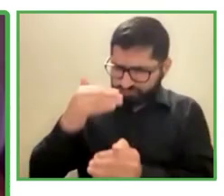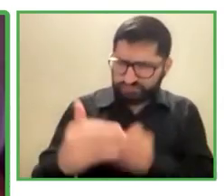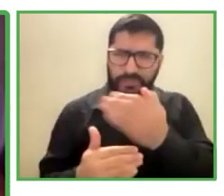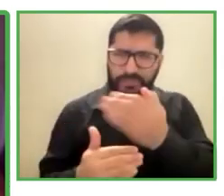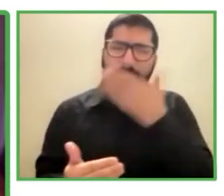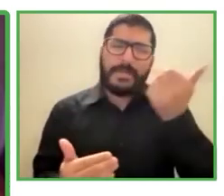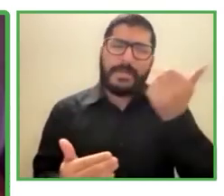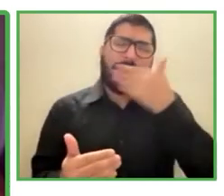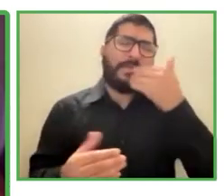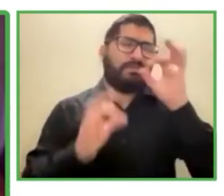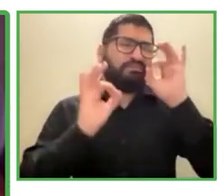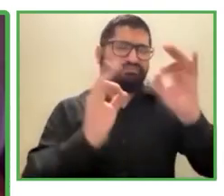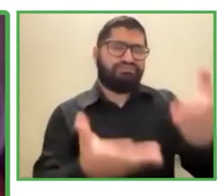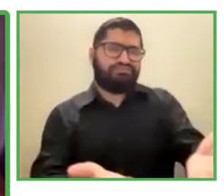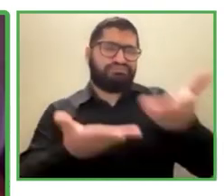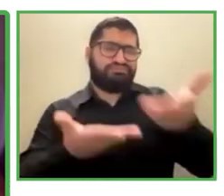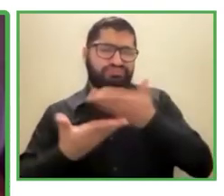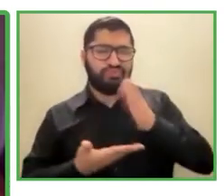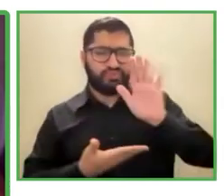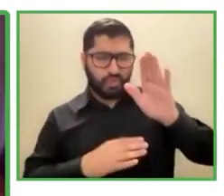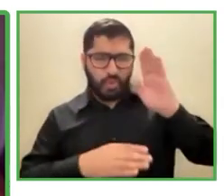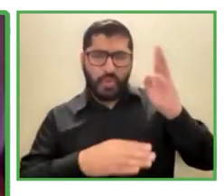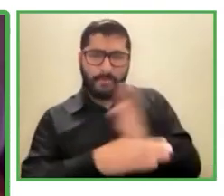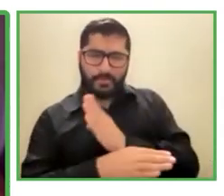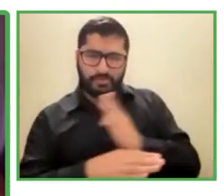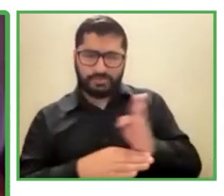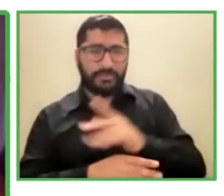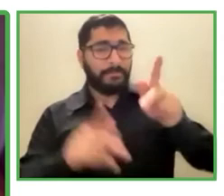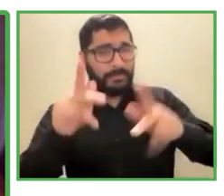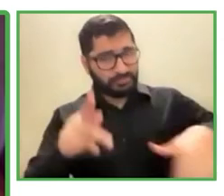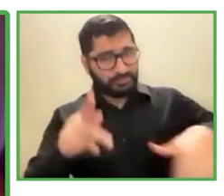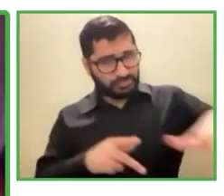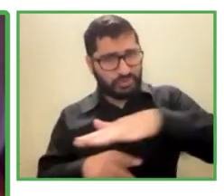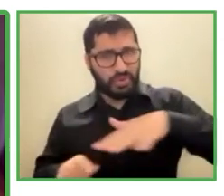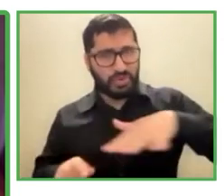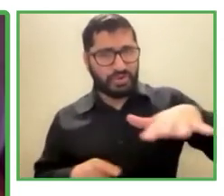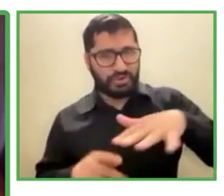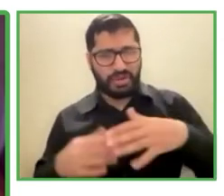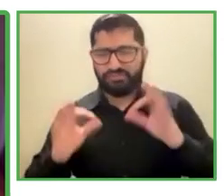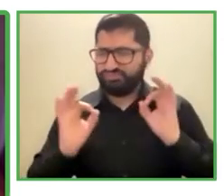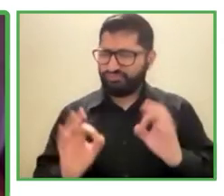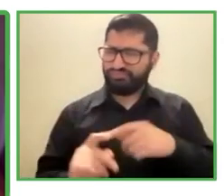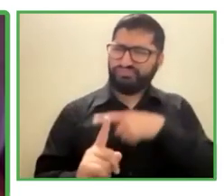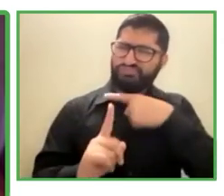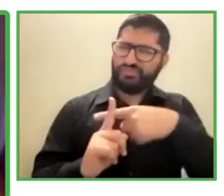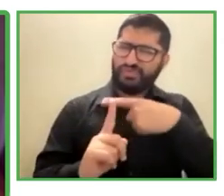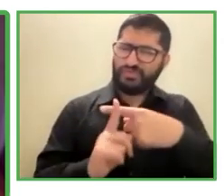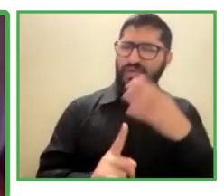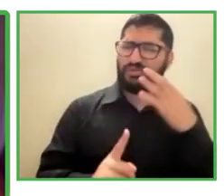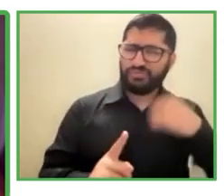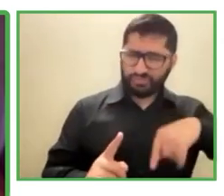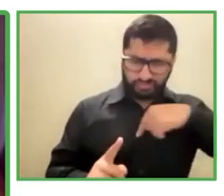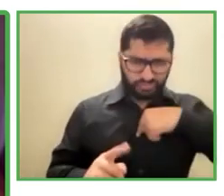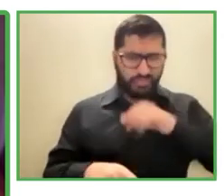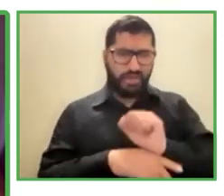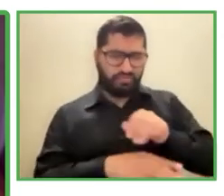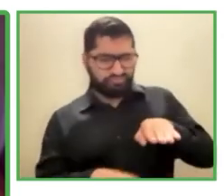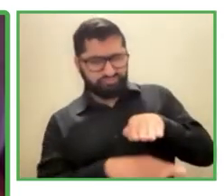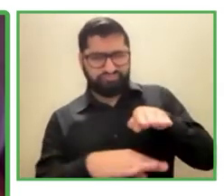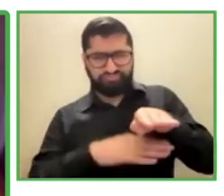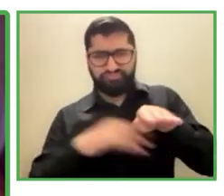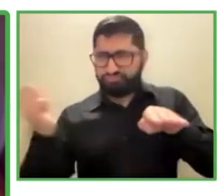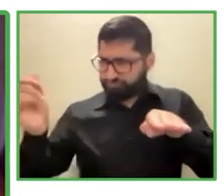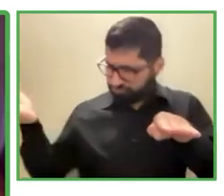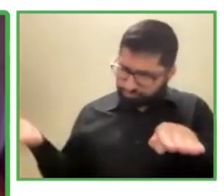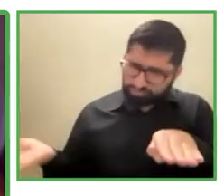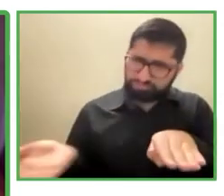y efectivamente se atreven a que una persona con discapacidad es la del auto y se dan cuenta de que esa persona simplemente